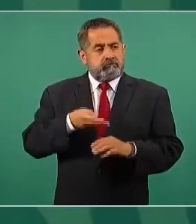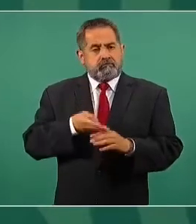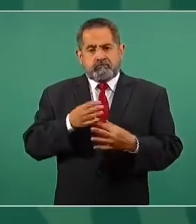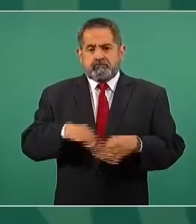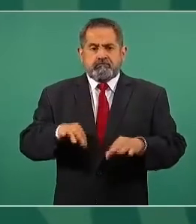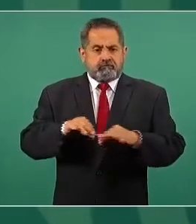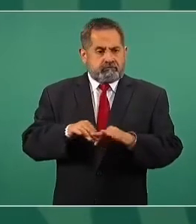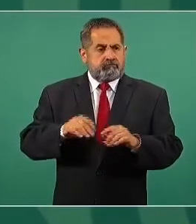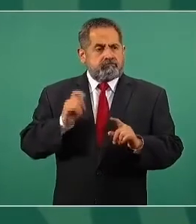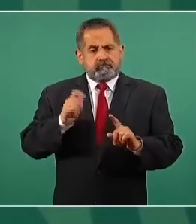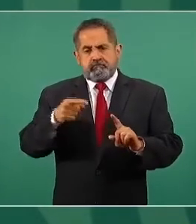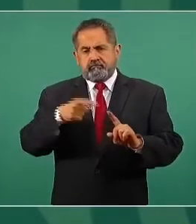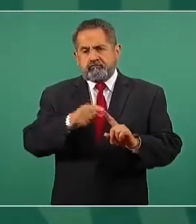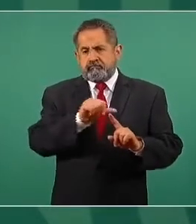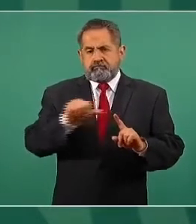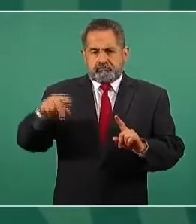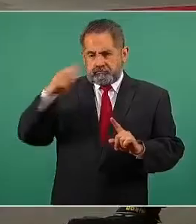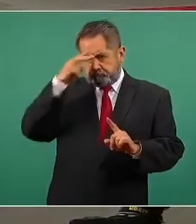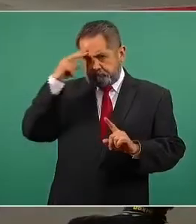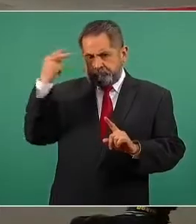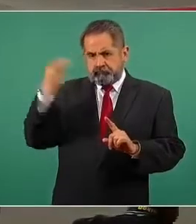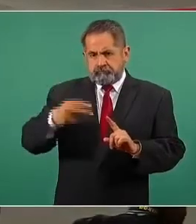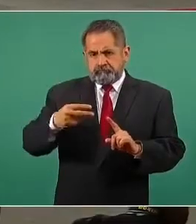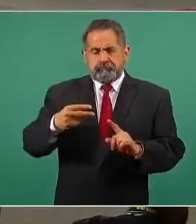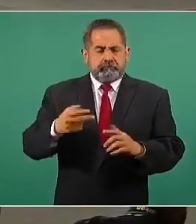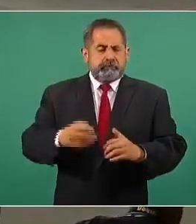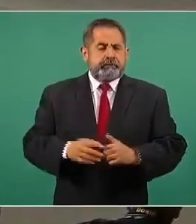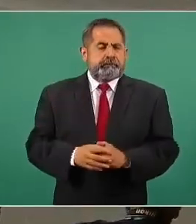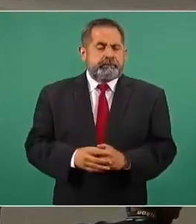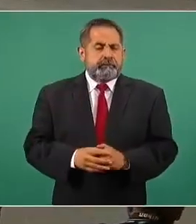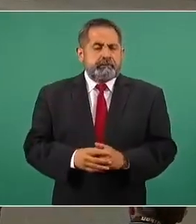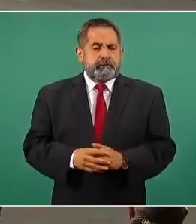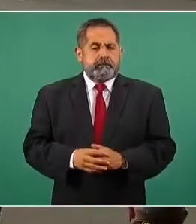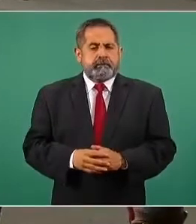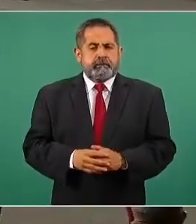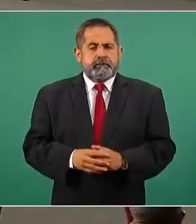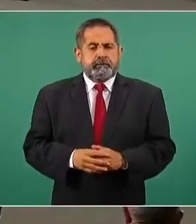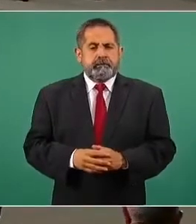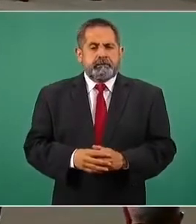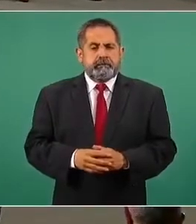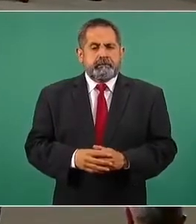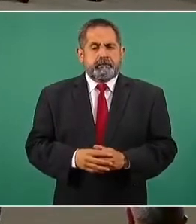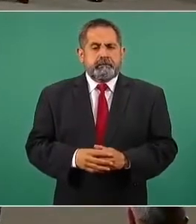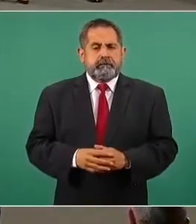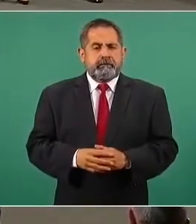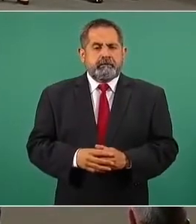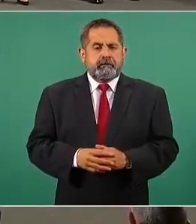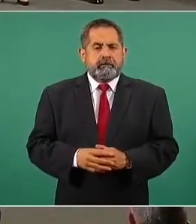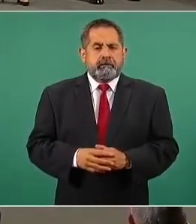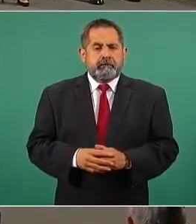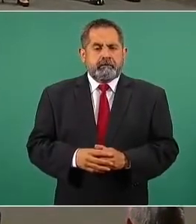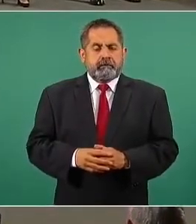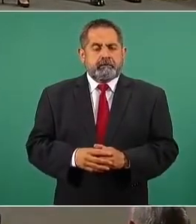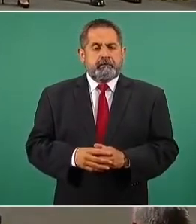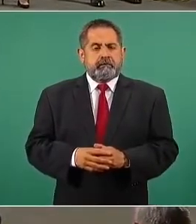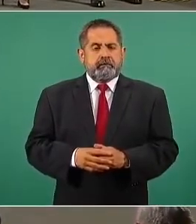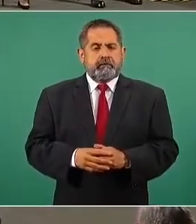le importa mucho a los mexicanos. Antes quiero